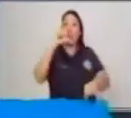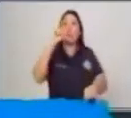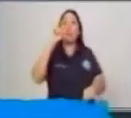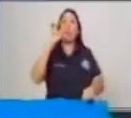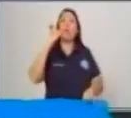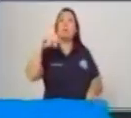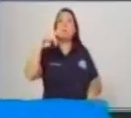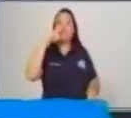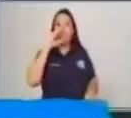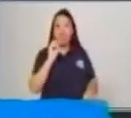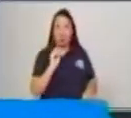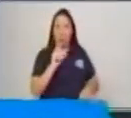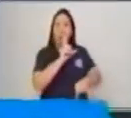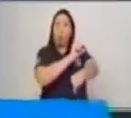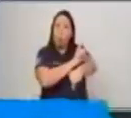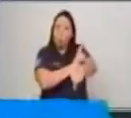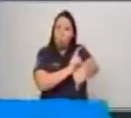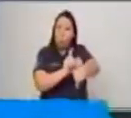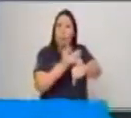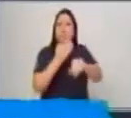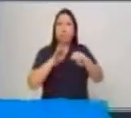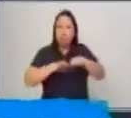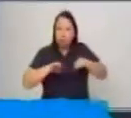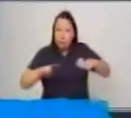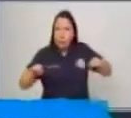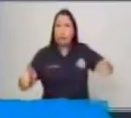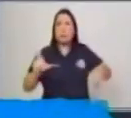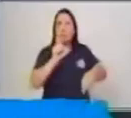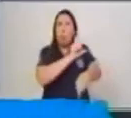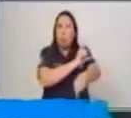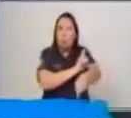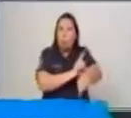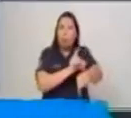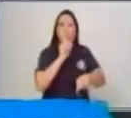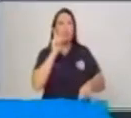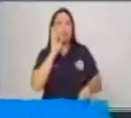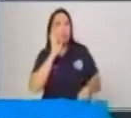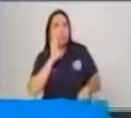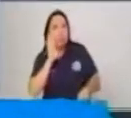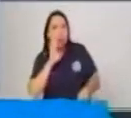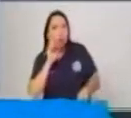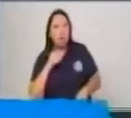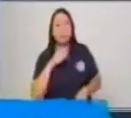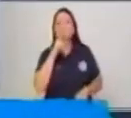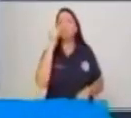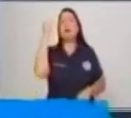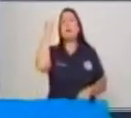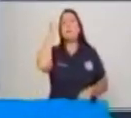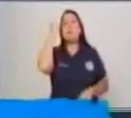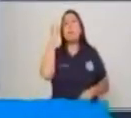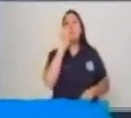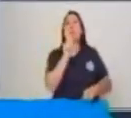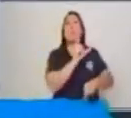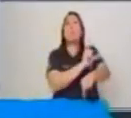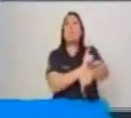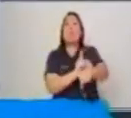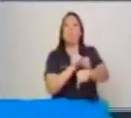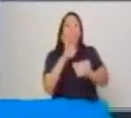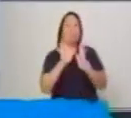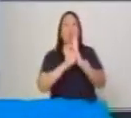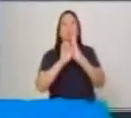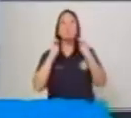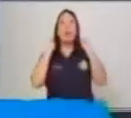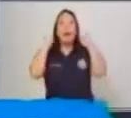referencia cuentos clásicos. Pensemos en este momento, un cuento que conozcamos, que nos contó nuestra maestra